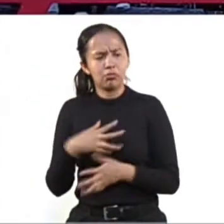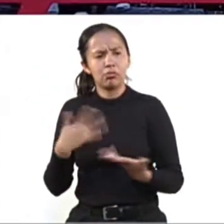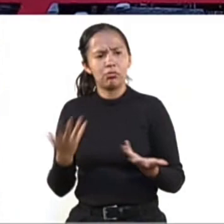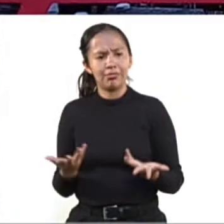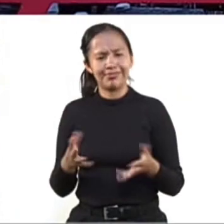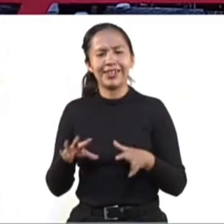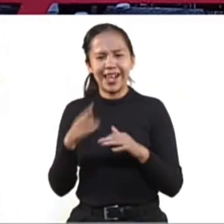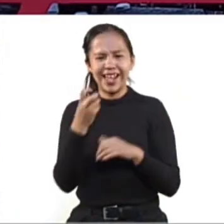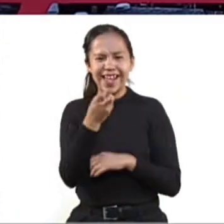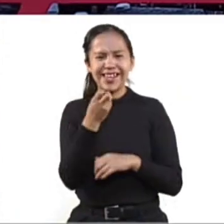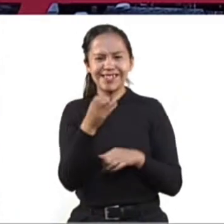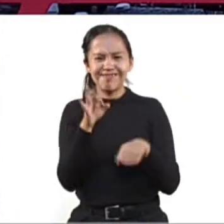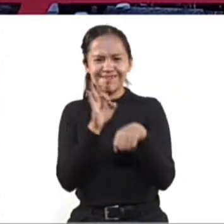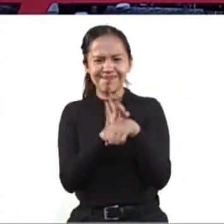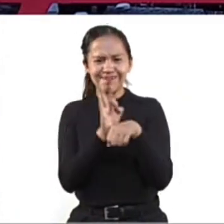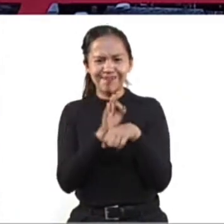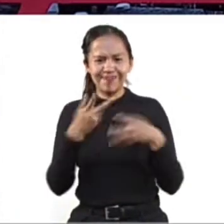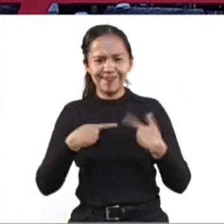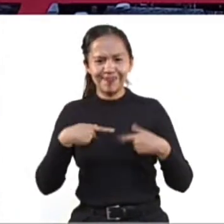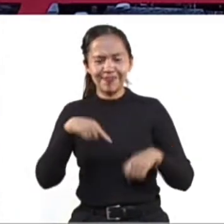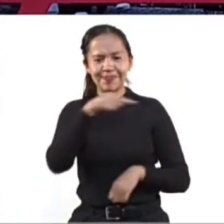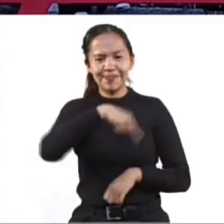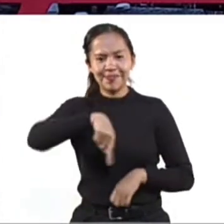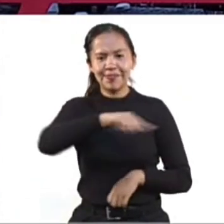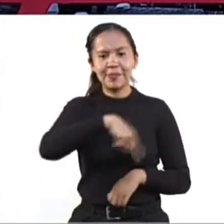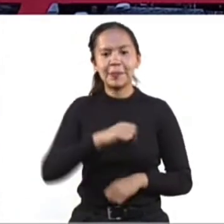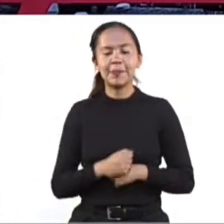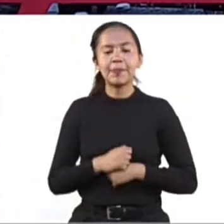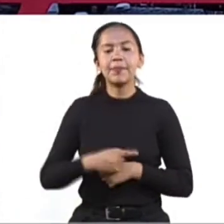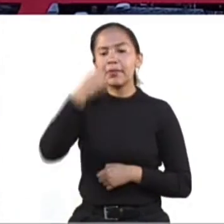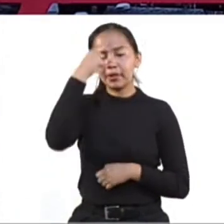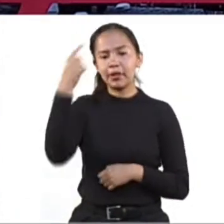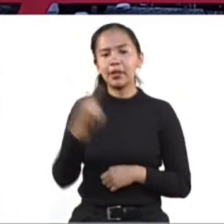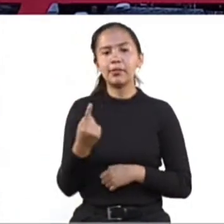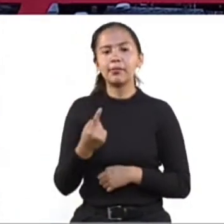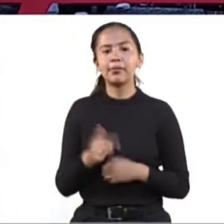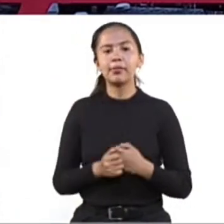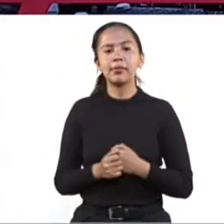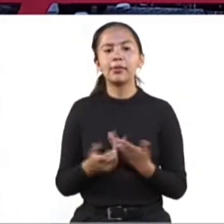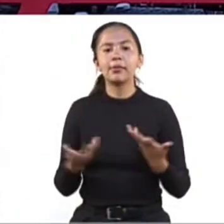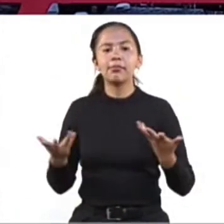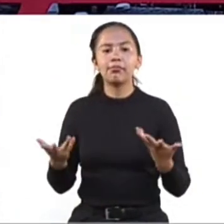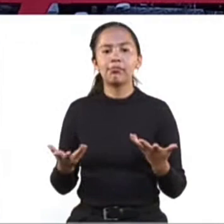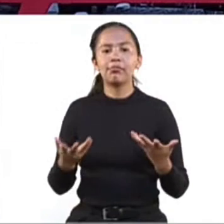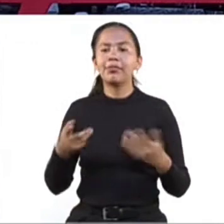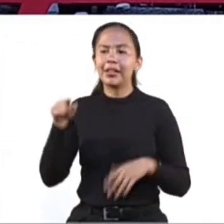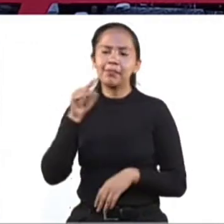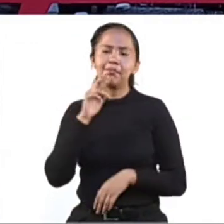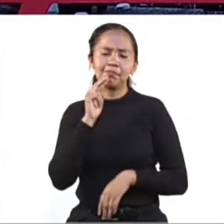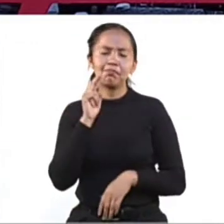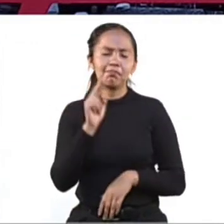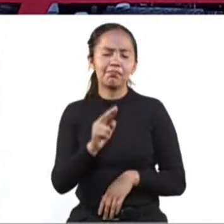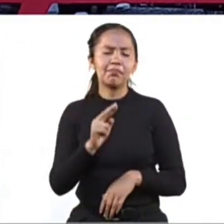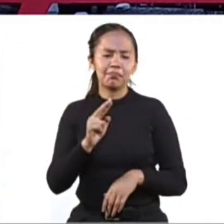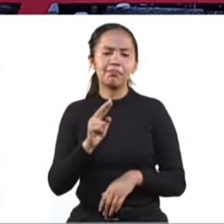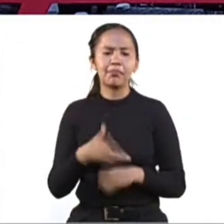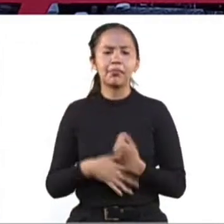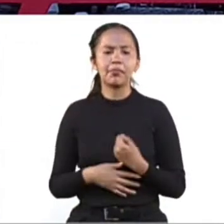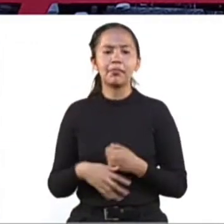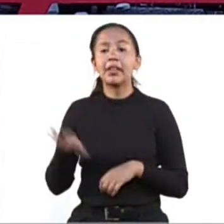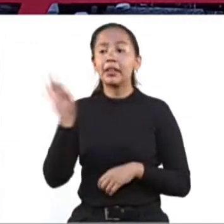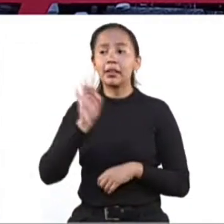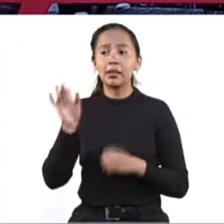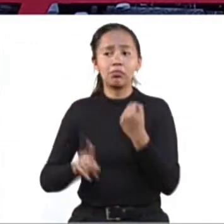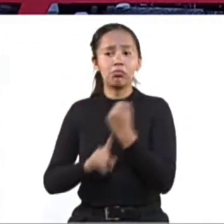vínculo con las dependencias, vamos a contactar al enlace para que nos ayude a resolver el problema en sitio, ¿no? Si el problema no se